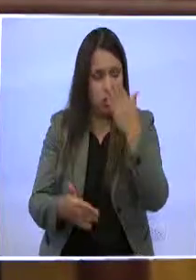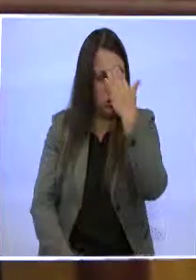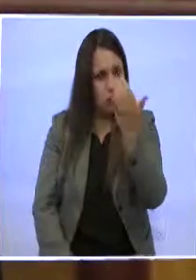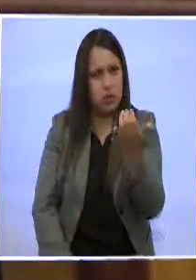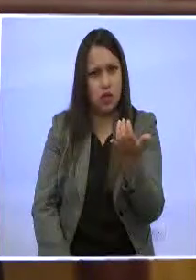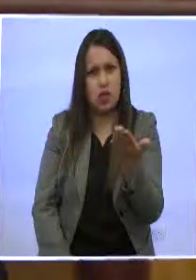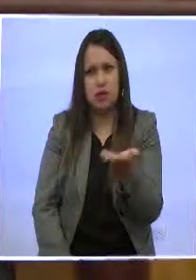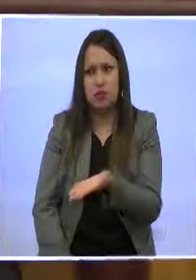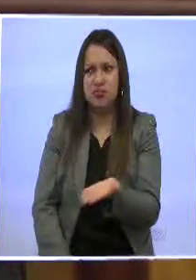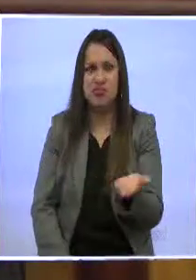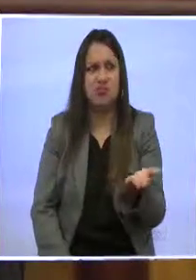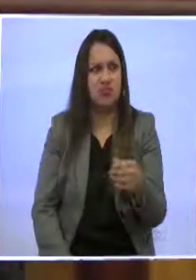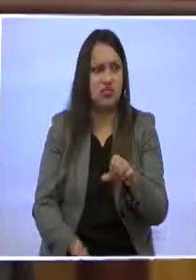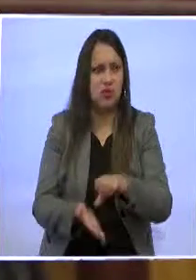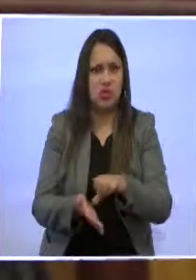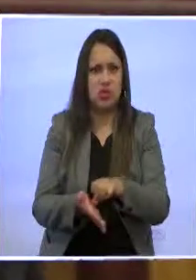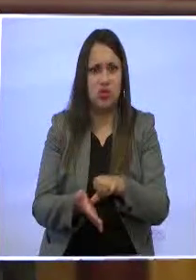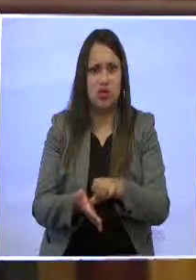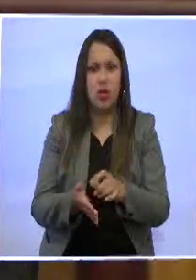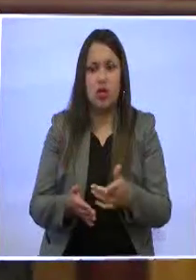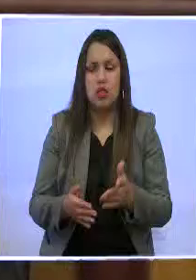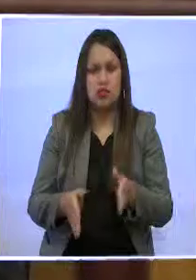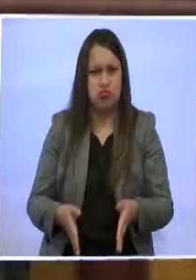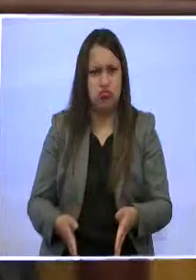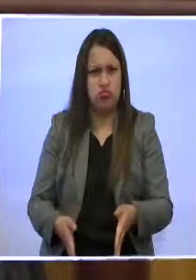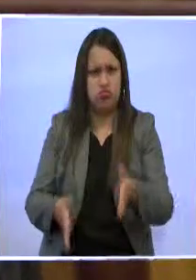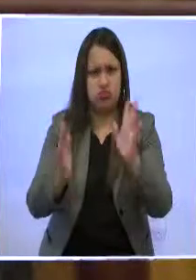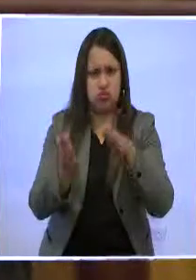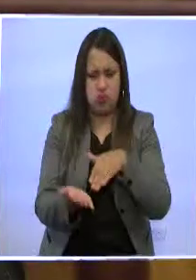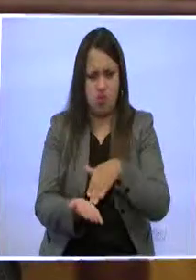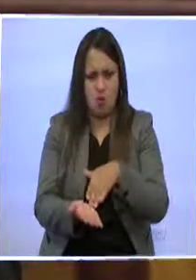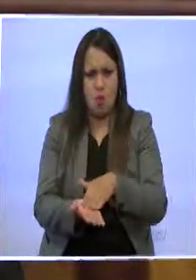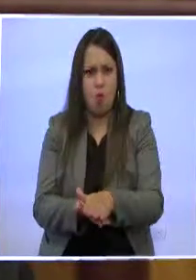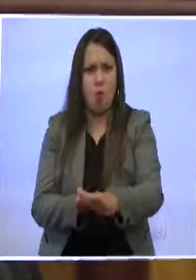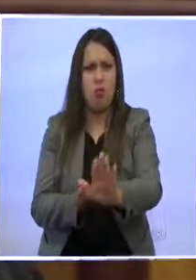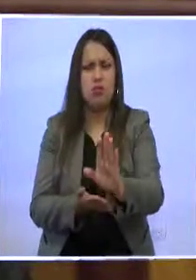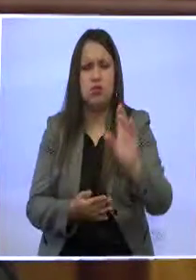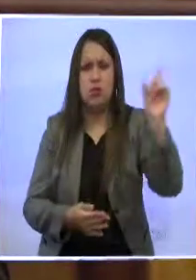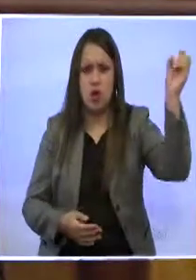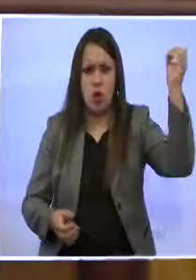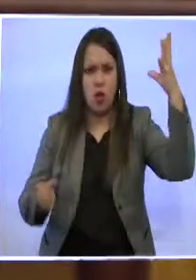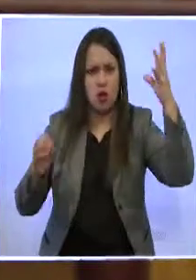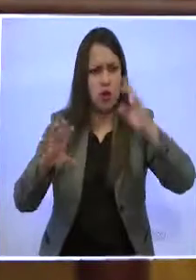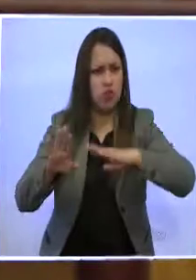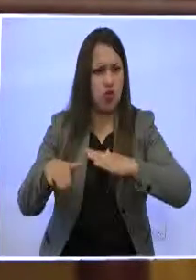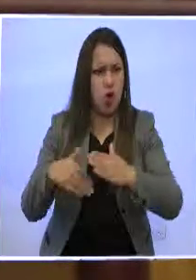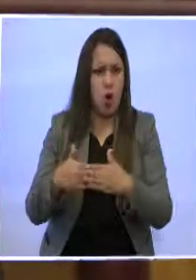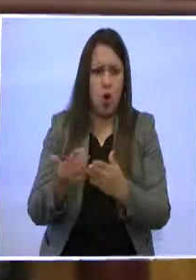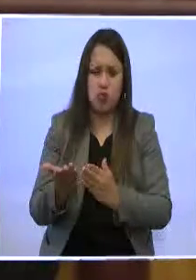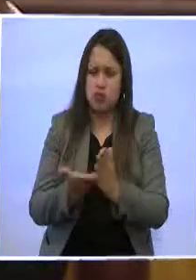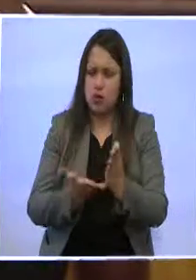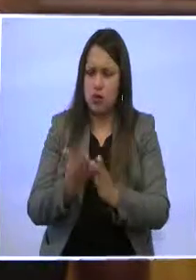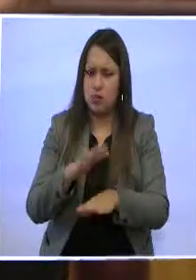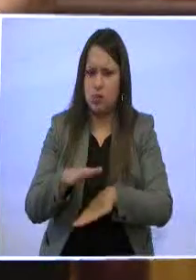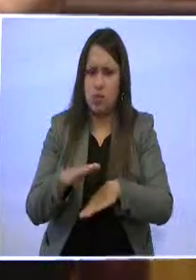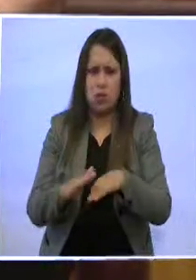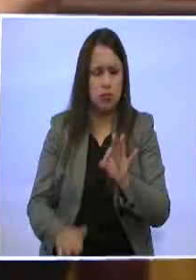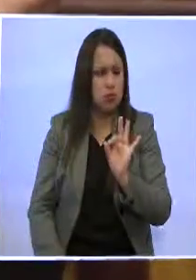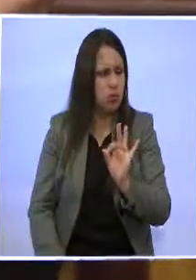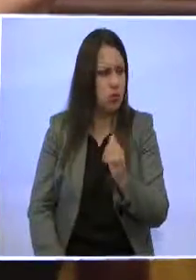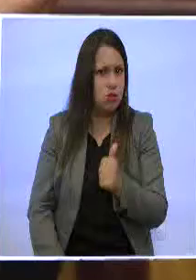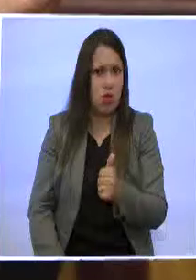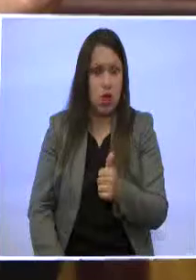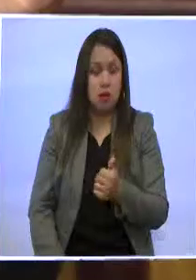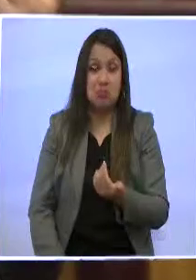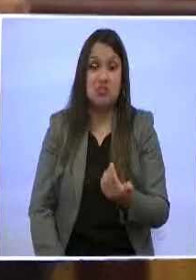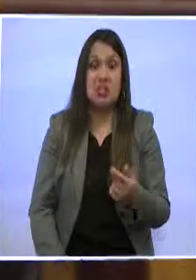dicotomía entre una ciudad bien pavimentada, bien iluminada, con todos los servicios, el quito de primera, y ese que era un quito